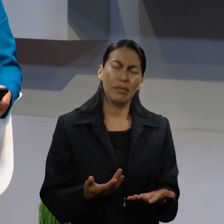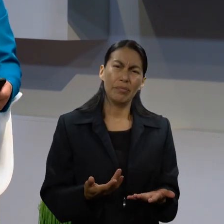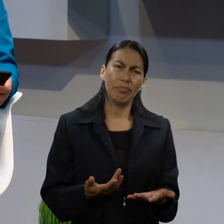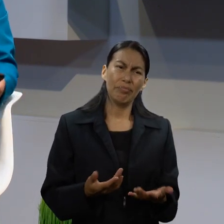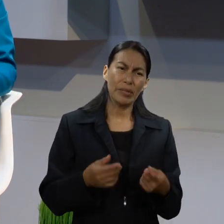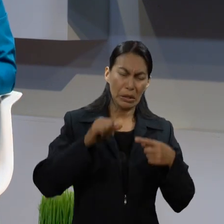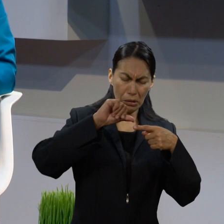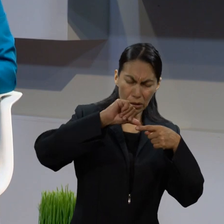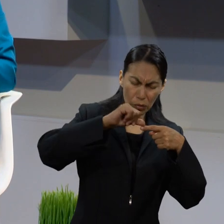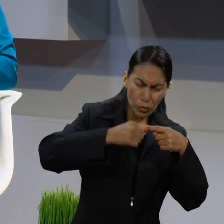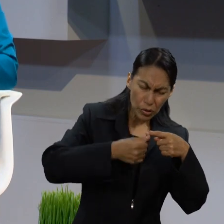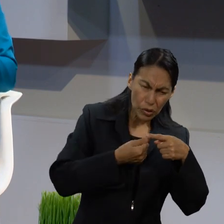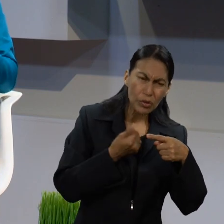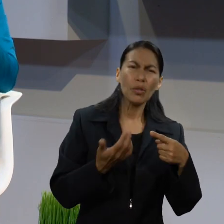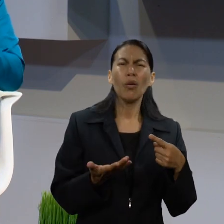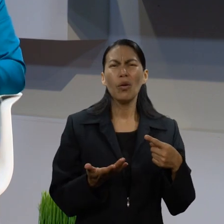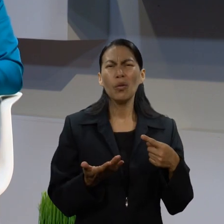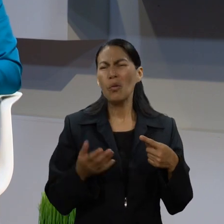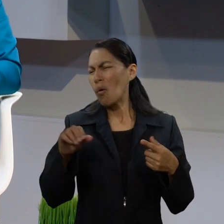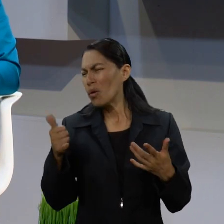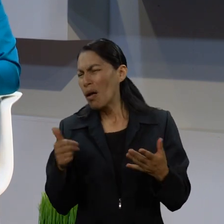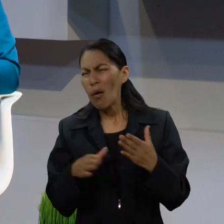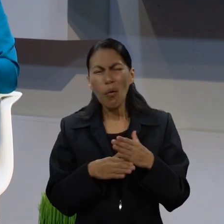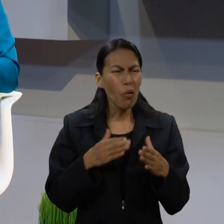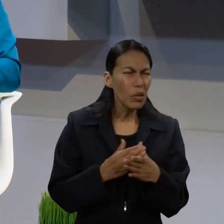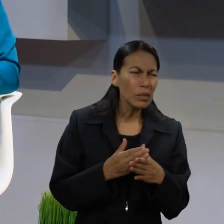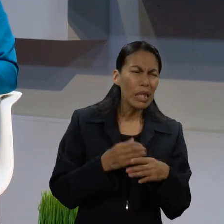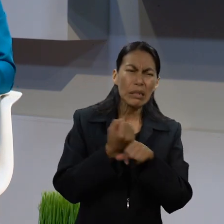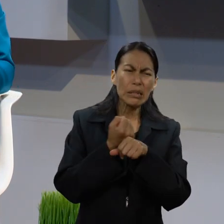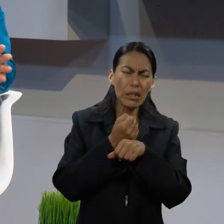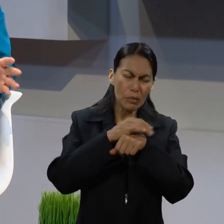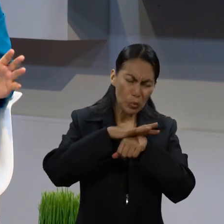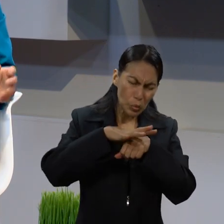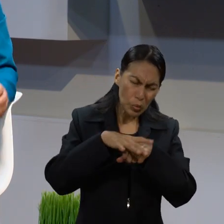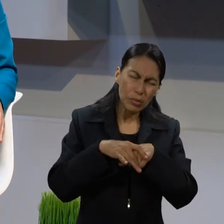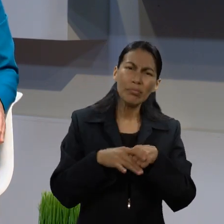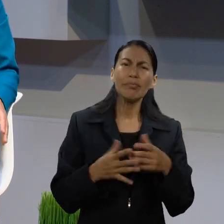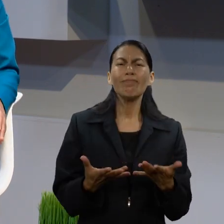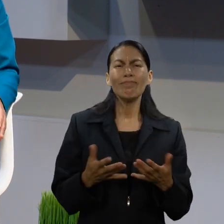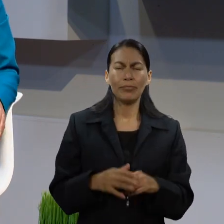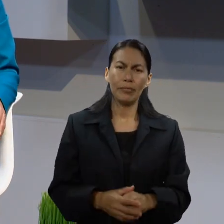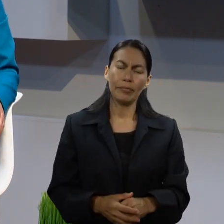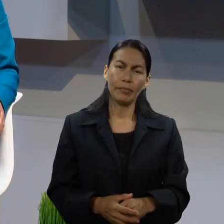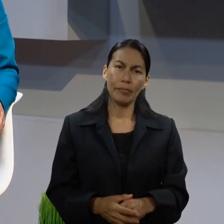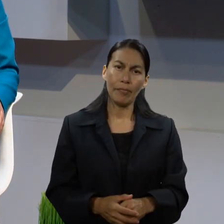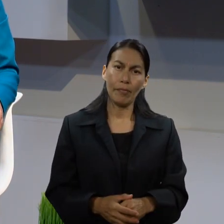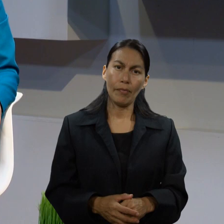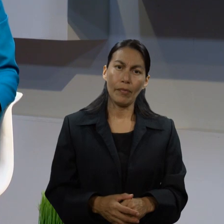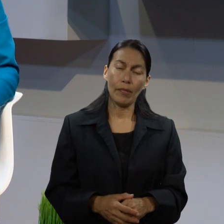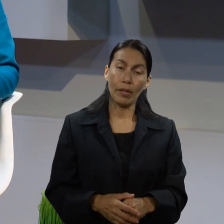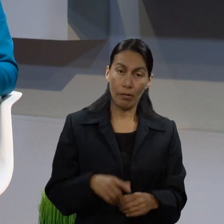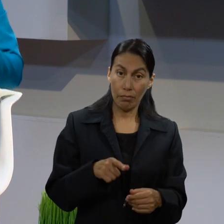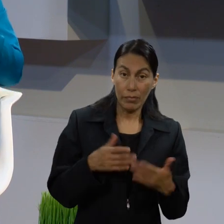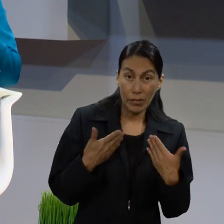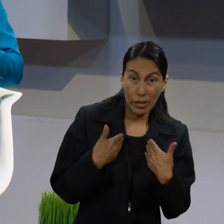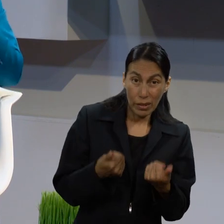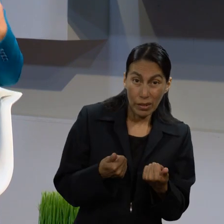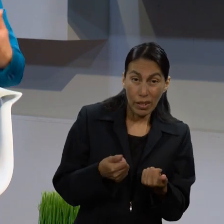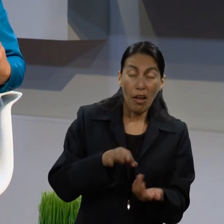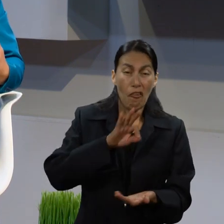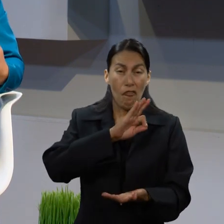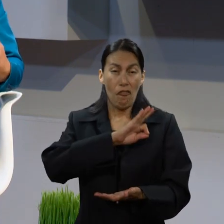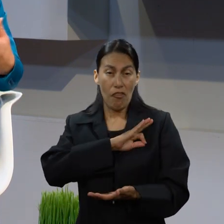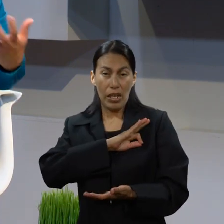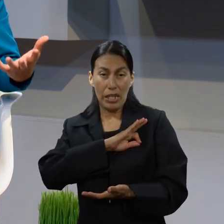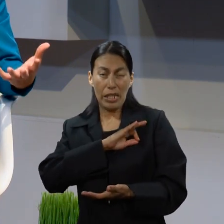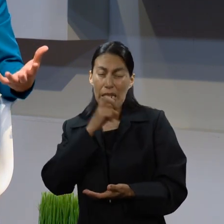¿Por qué la circuncisión y no otra cosa donde también haya derramamiento de sangre? Entonces, entra